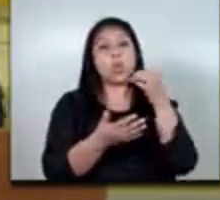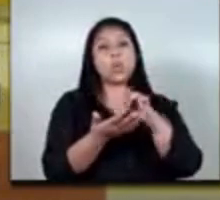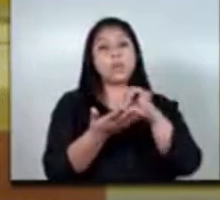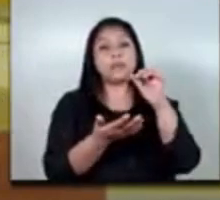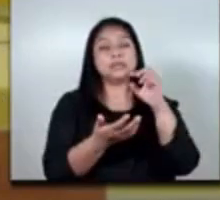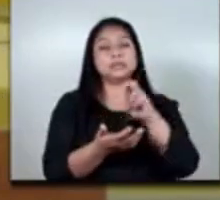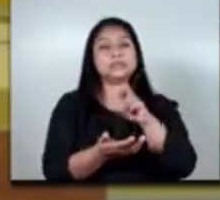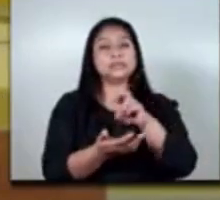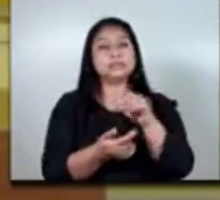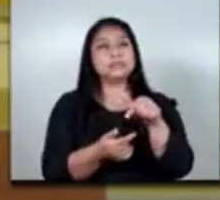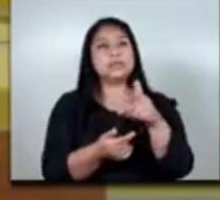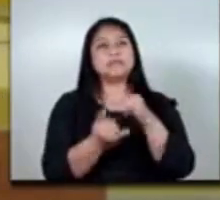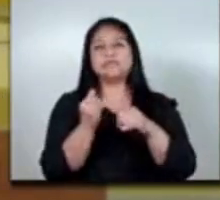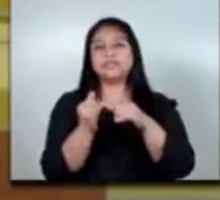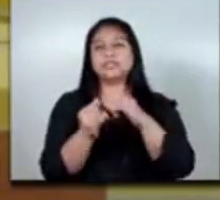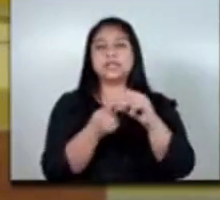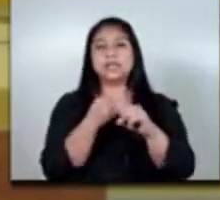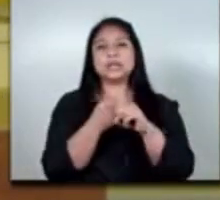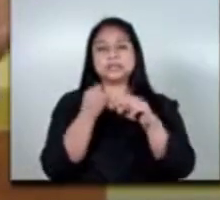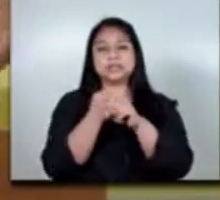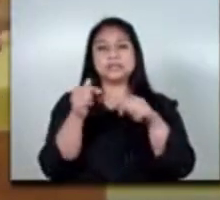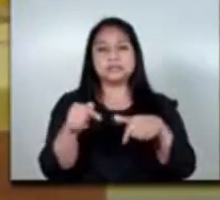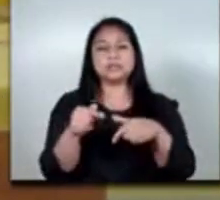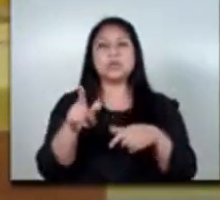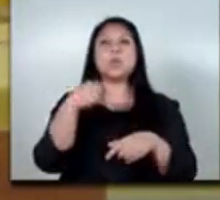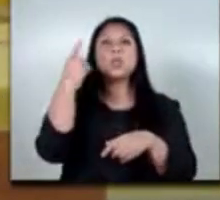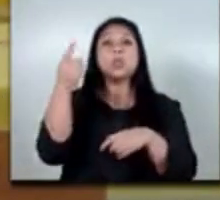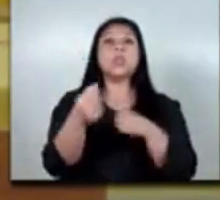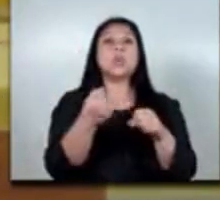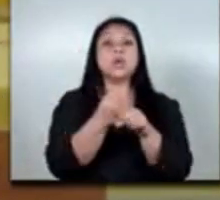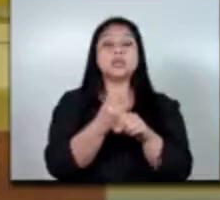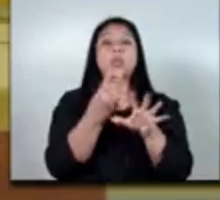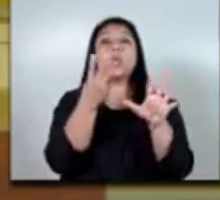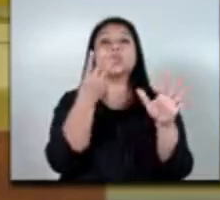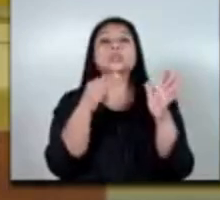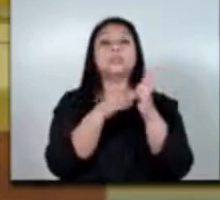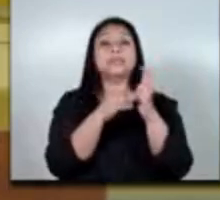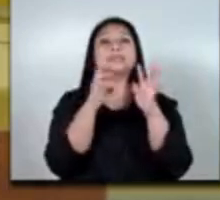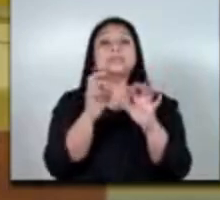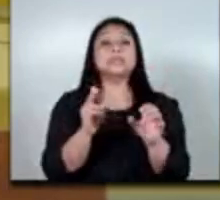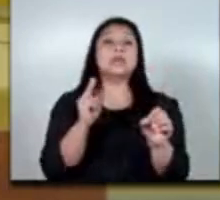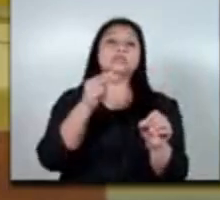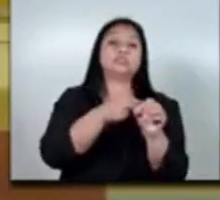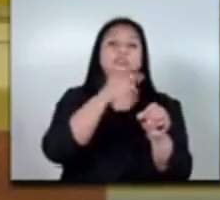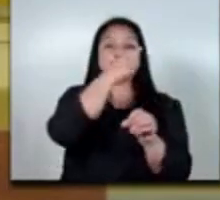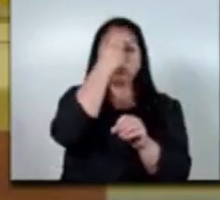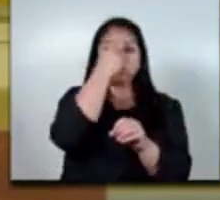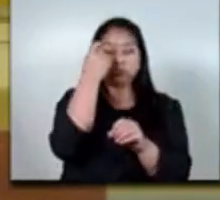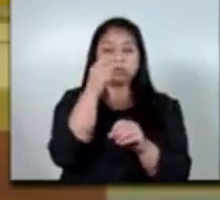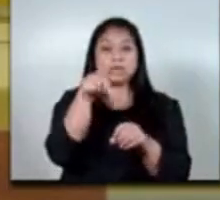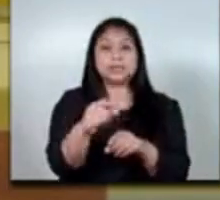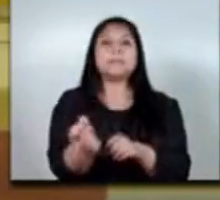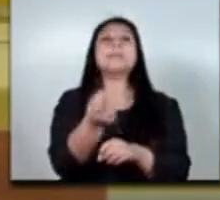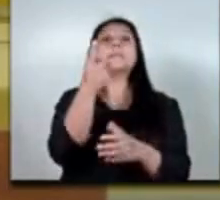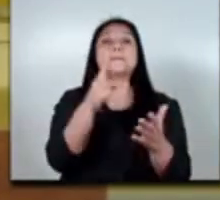a finales de este año a principios del año entrante de ocho mil personas estamos por traer por primera vez